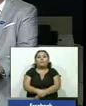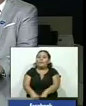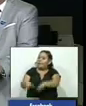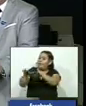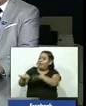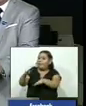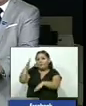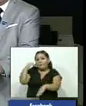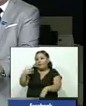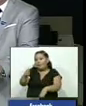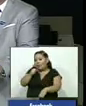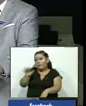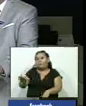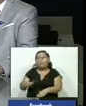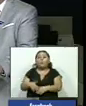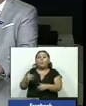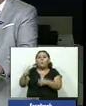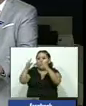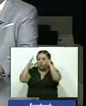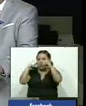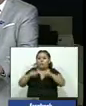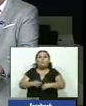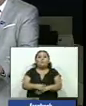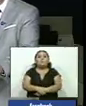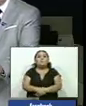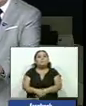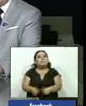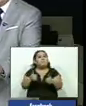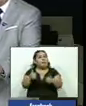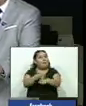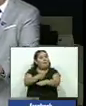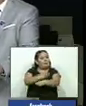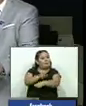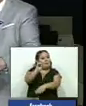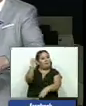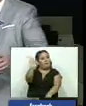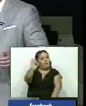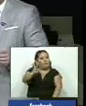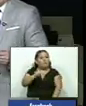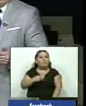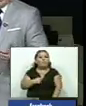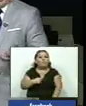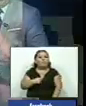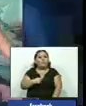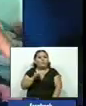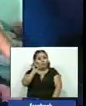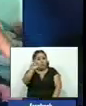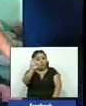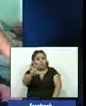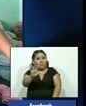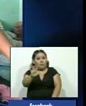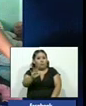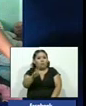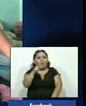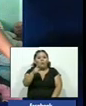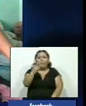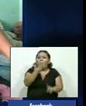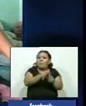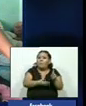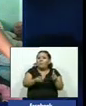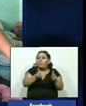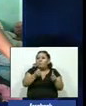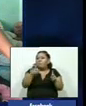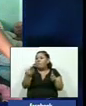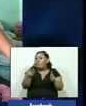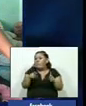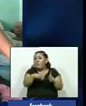gracias Tatiana por tu reporte buenas noches antes de despedirnos queremos darles a ustedes datos de una persona que